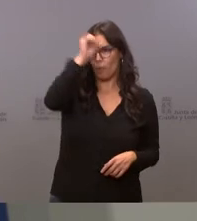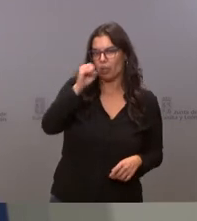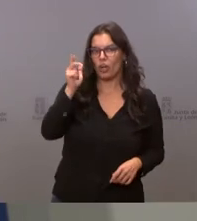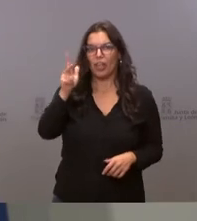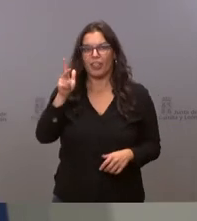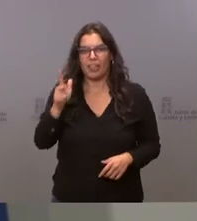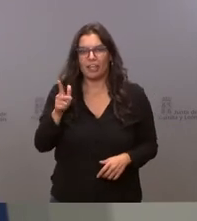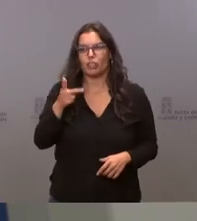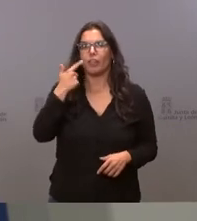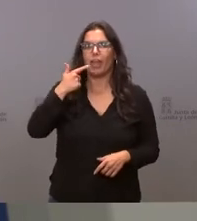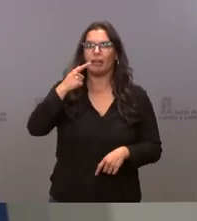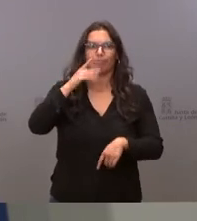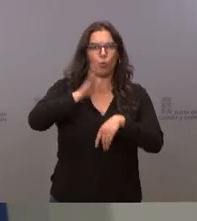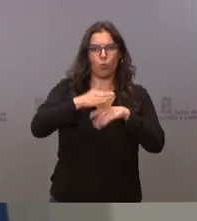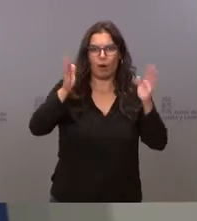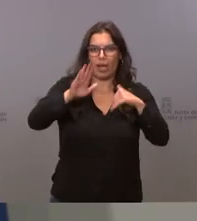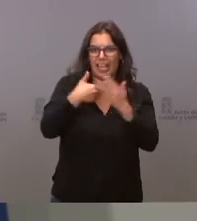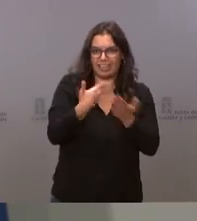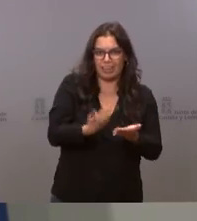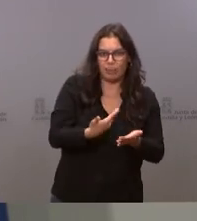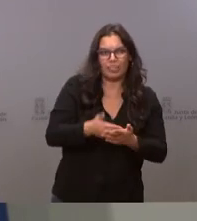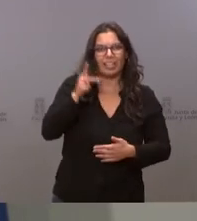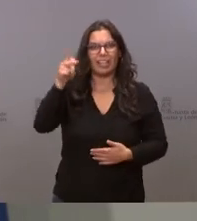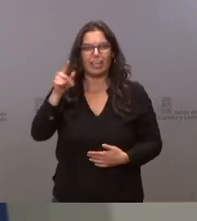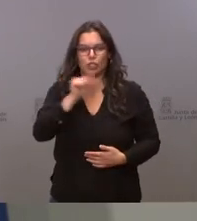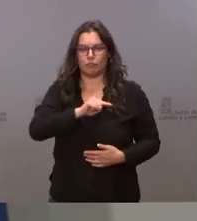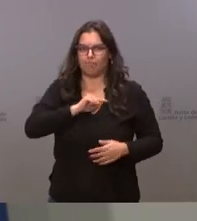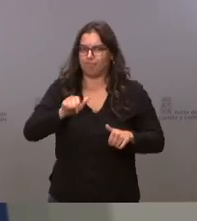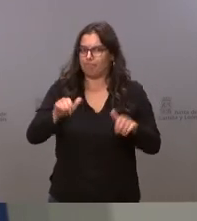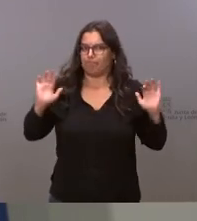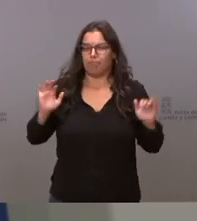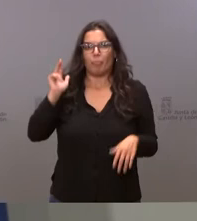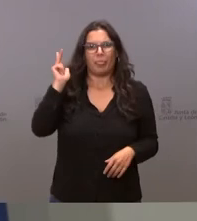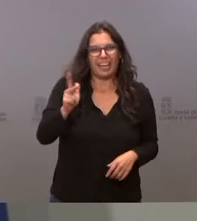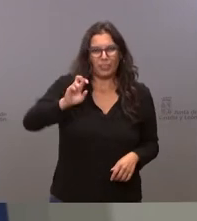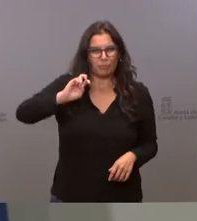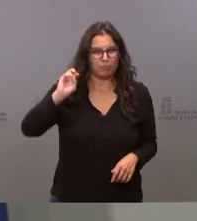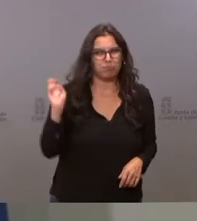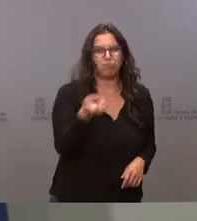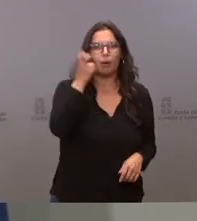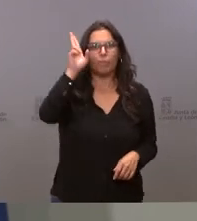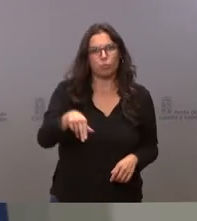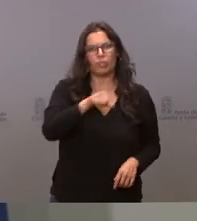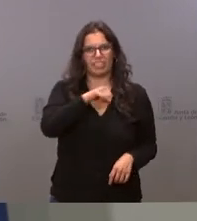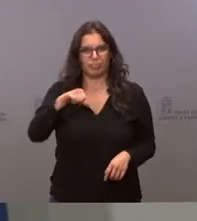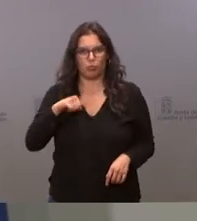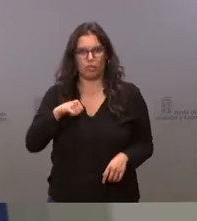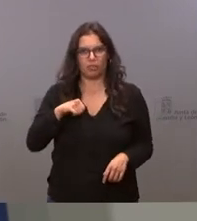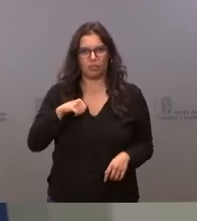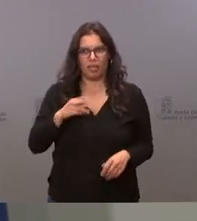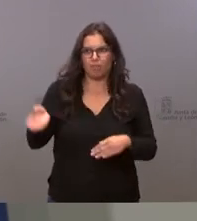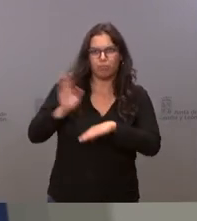a la presunción de inocencia el derecho a la objeción de conciencia el derecho son derechos individuales y no se pueden